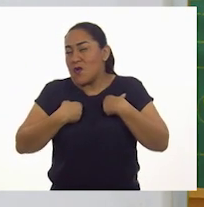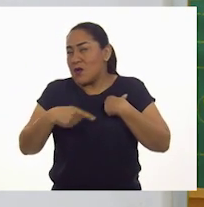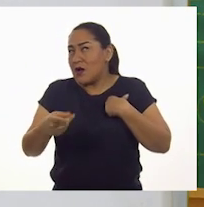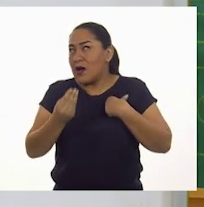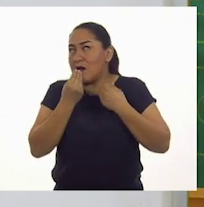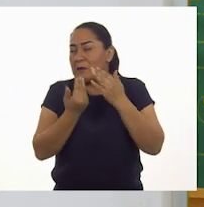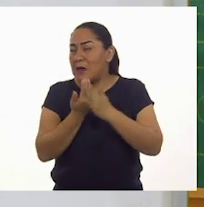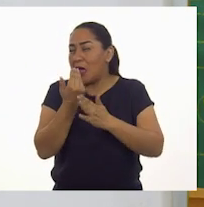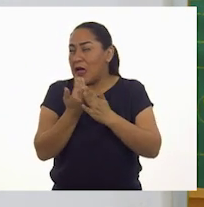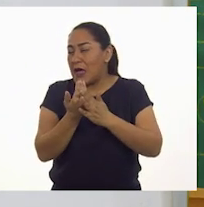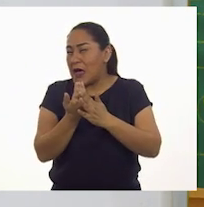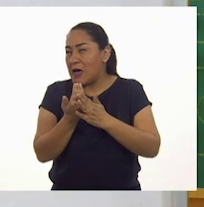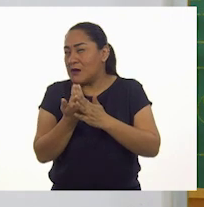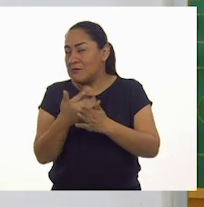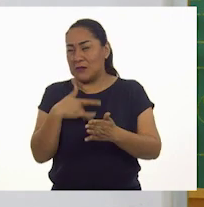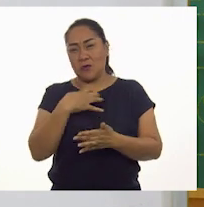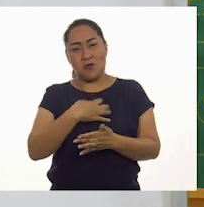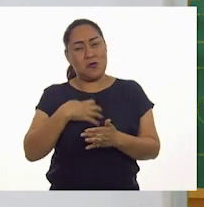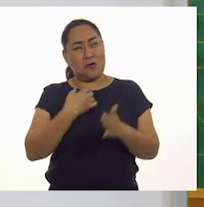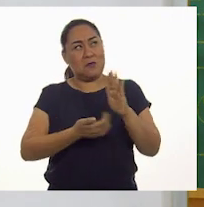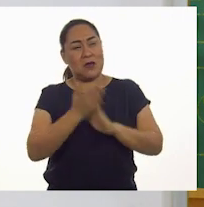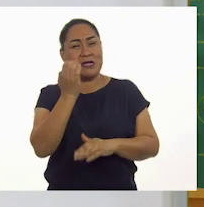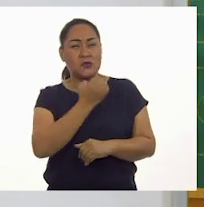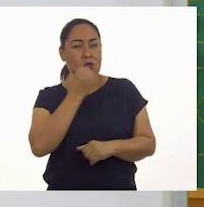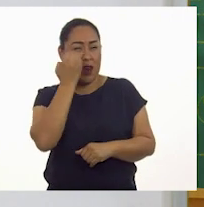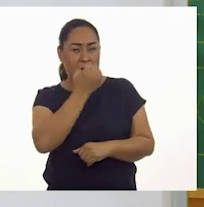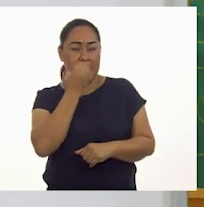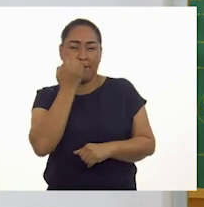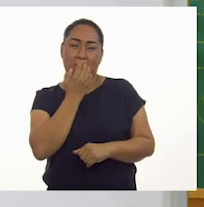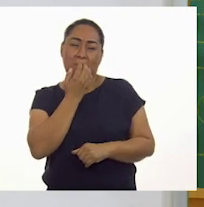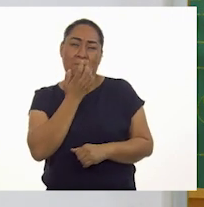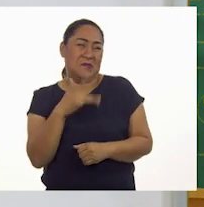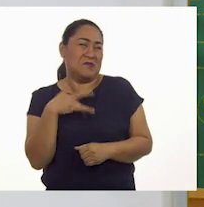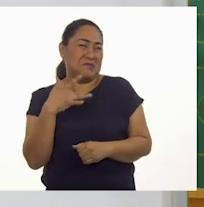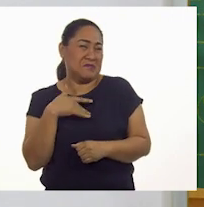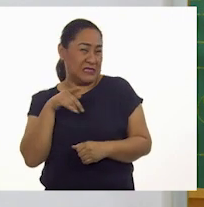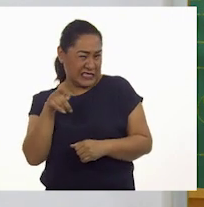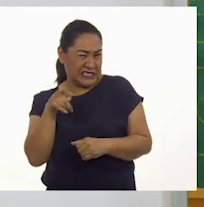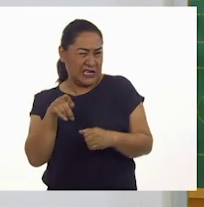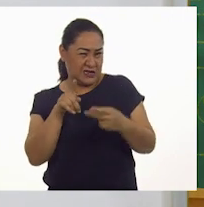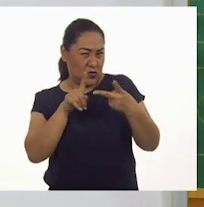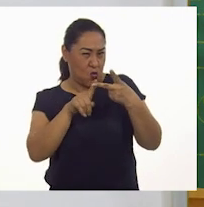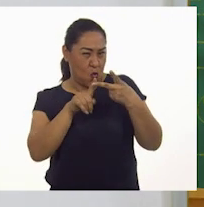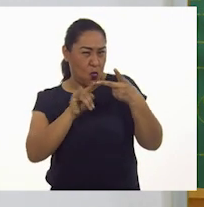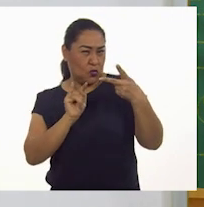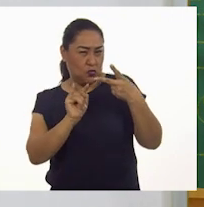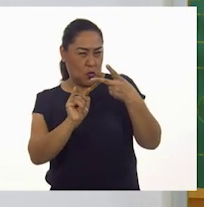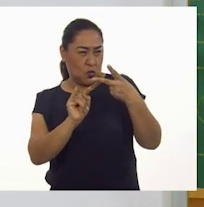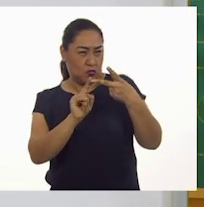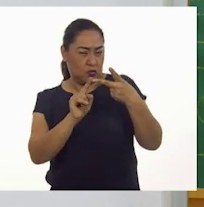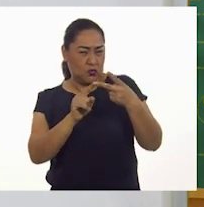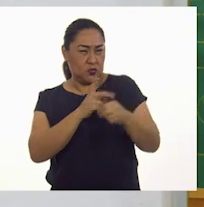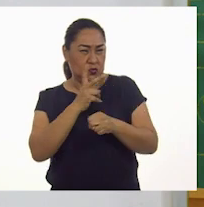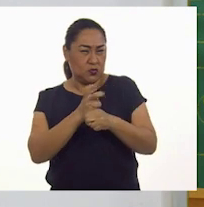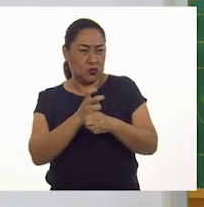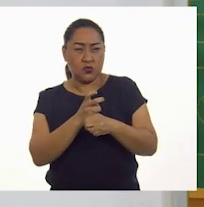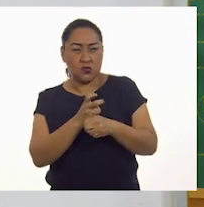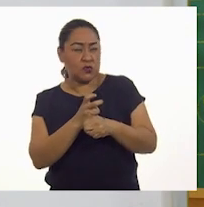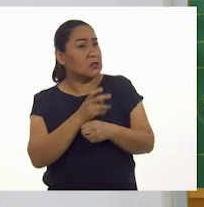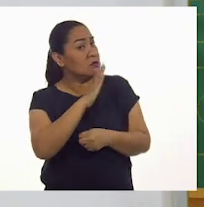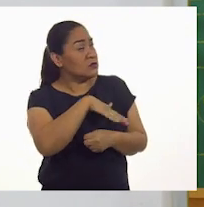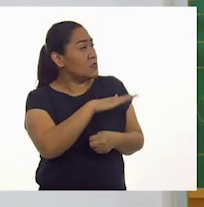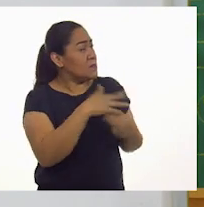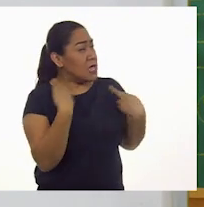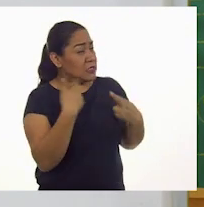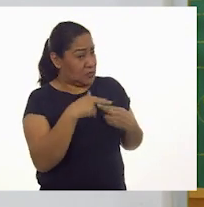desayunó, iba muy contenta hacia la escuela. ¿Qué dice? Número dos, le ponemos el número dos, es maestra